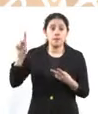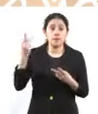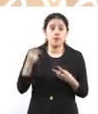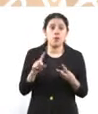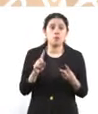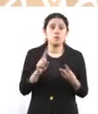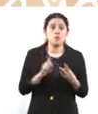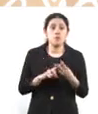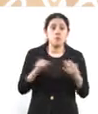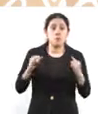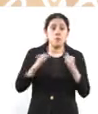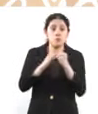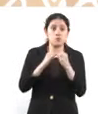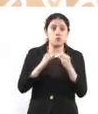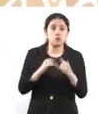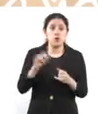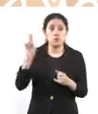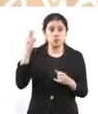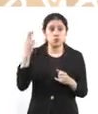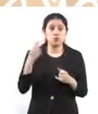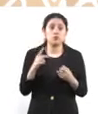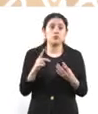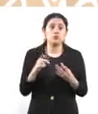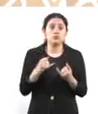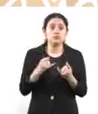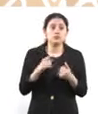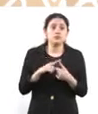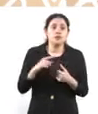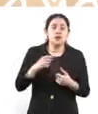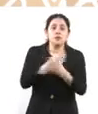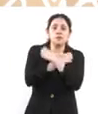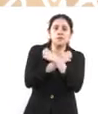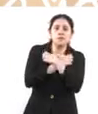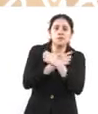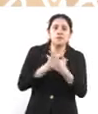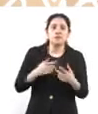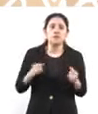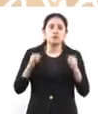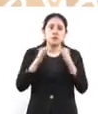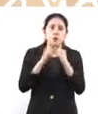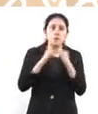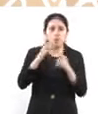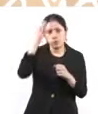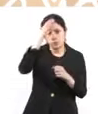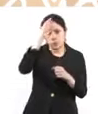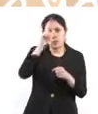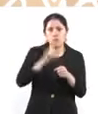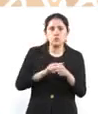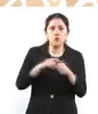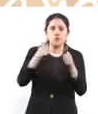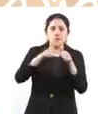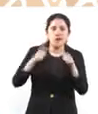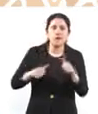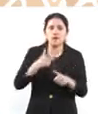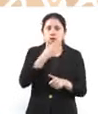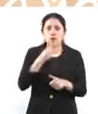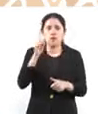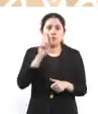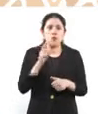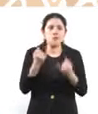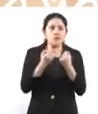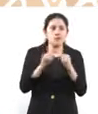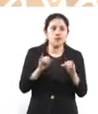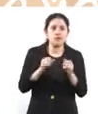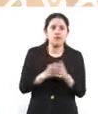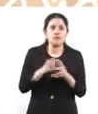educación superior, instituciones educativas, instituciones culturales y artistas independientes. Entonces, es casi una